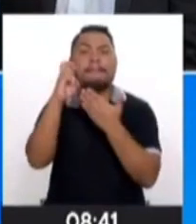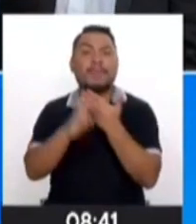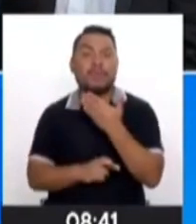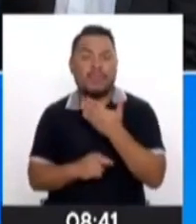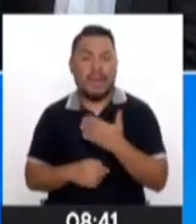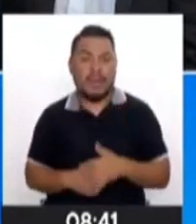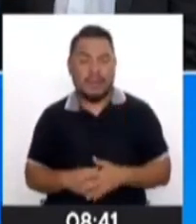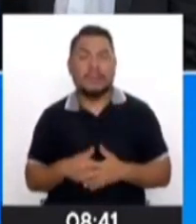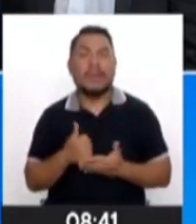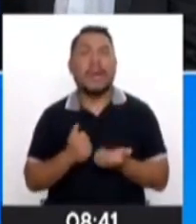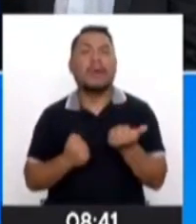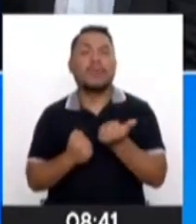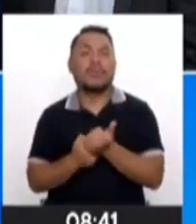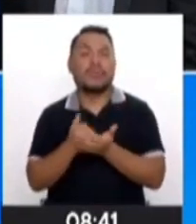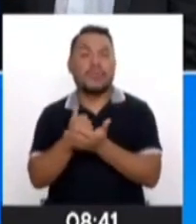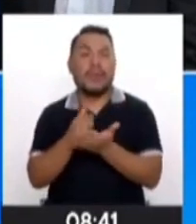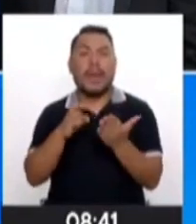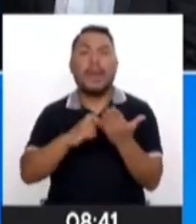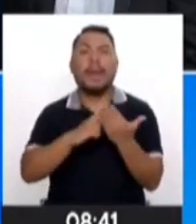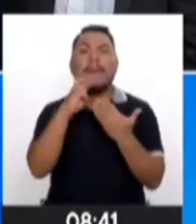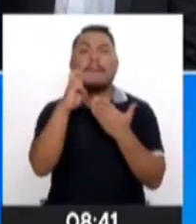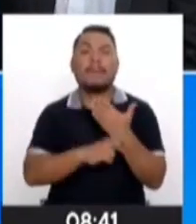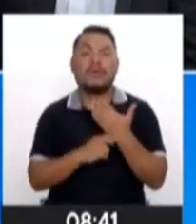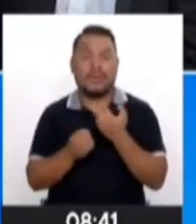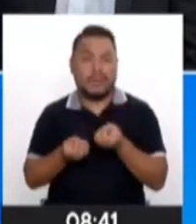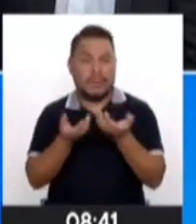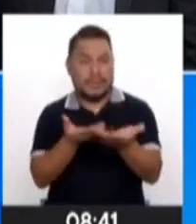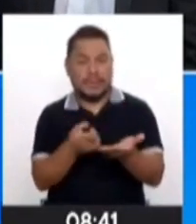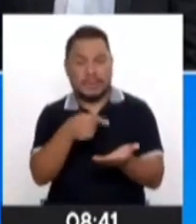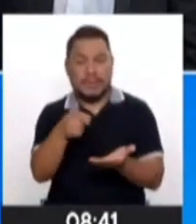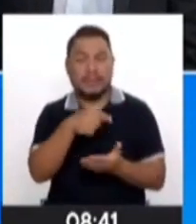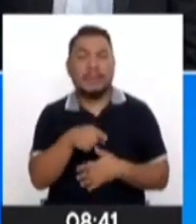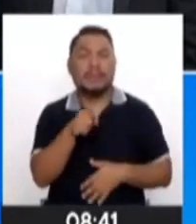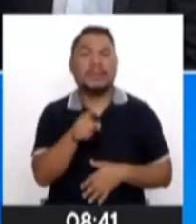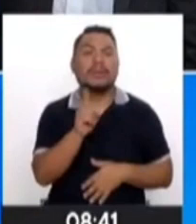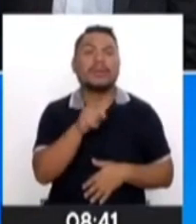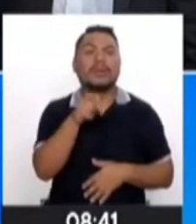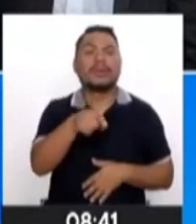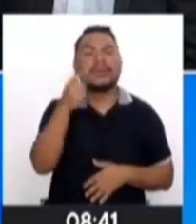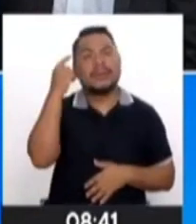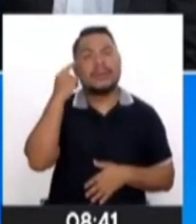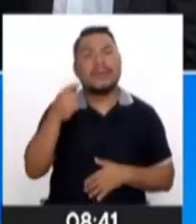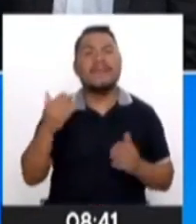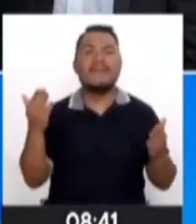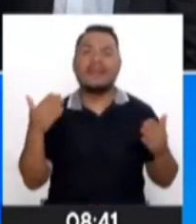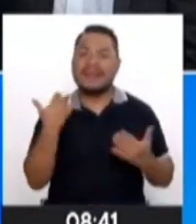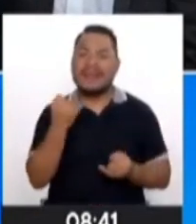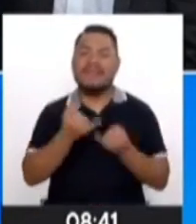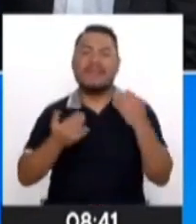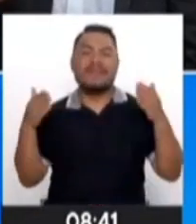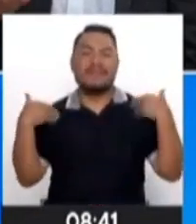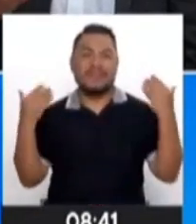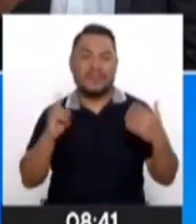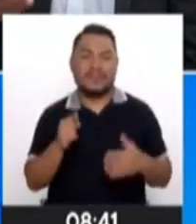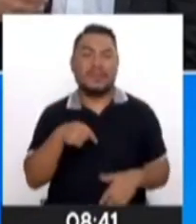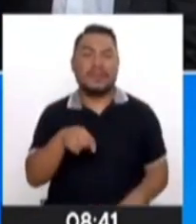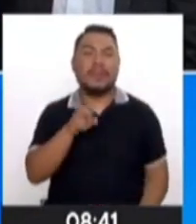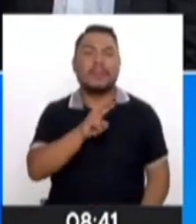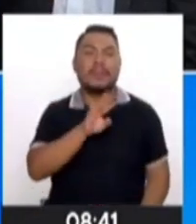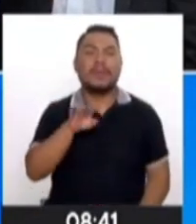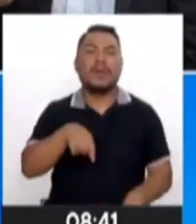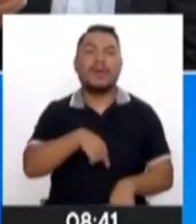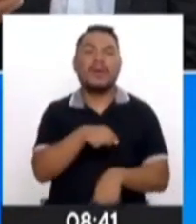pasos, que además es un programa que no te ofrece el final, el final feliz. El final feliz es cada 24 horas,